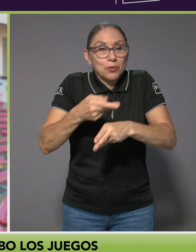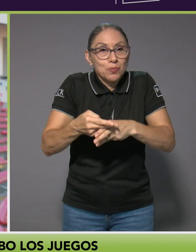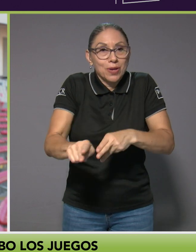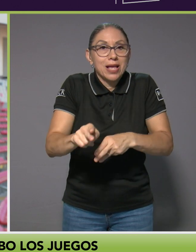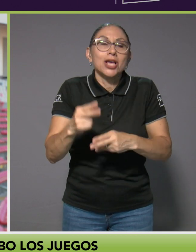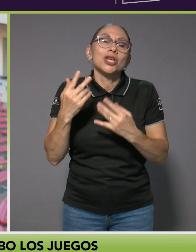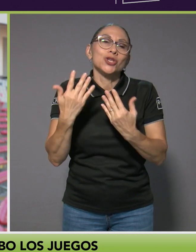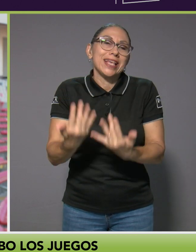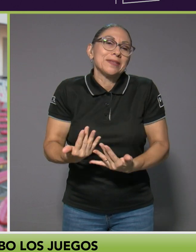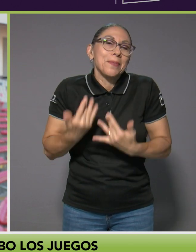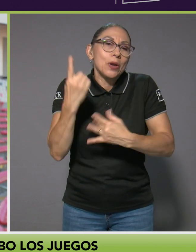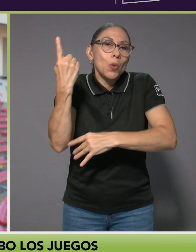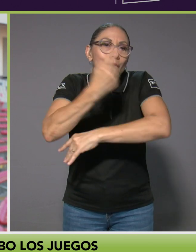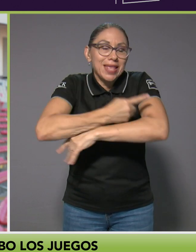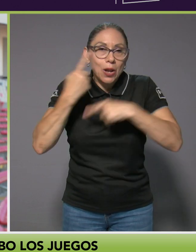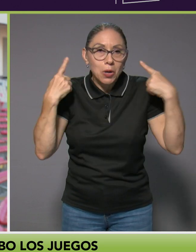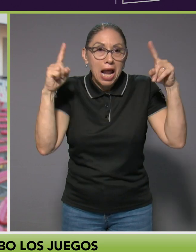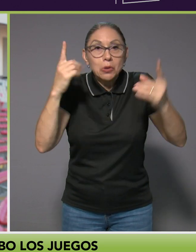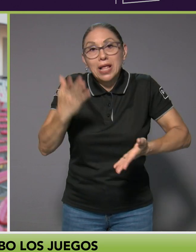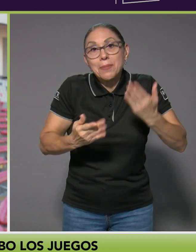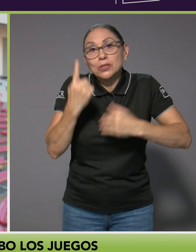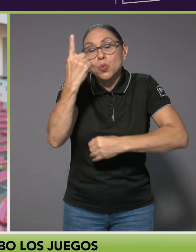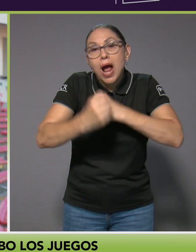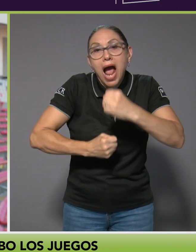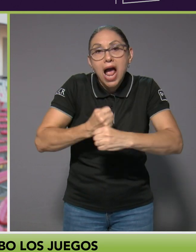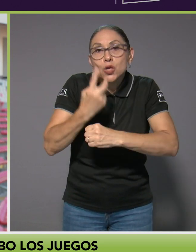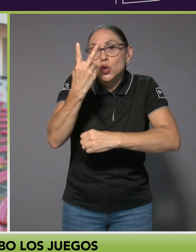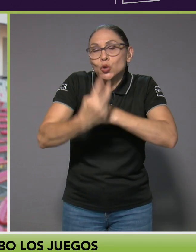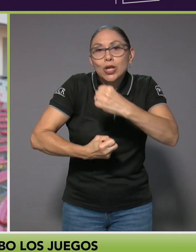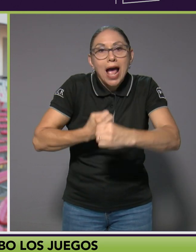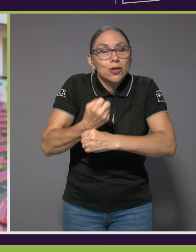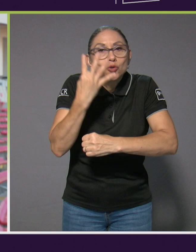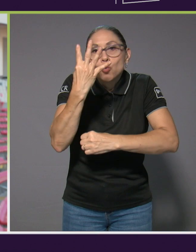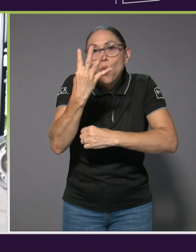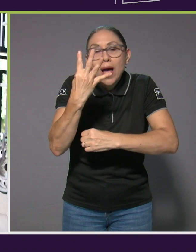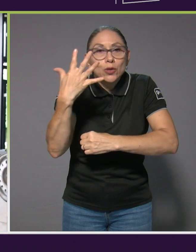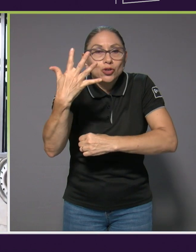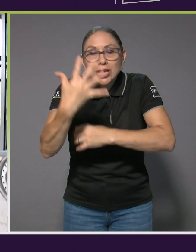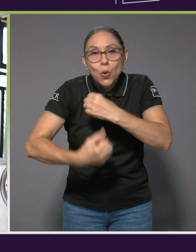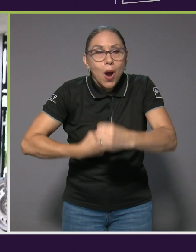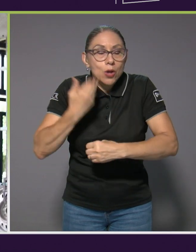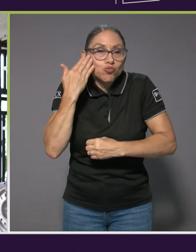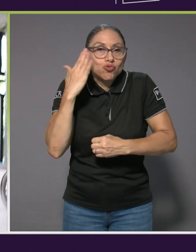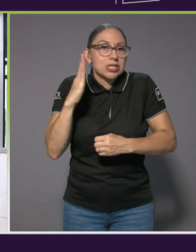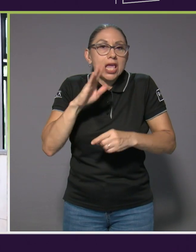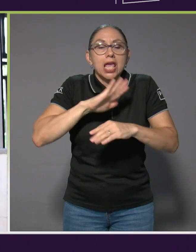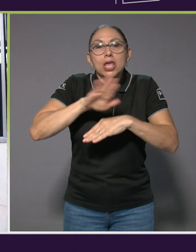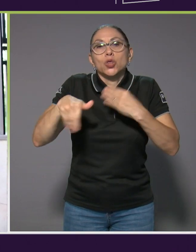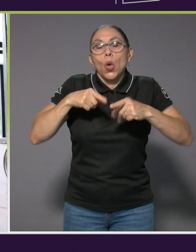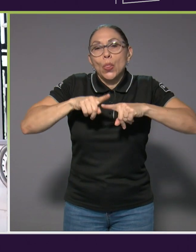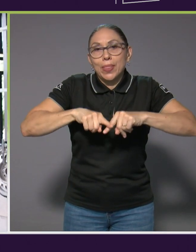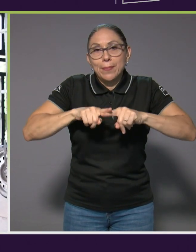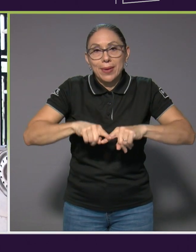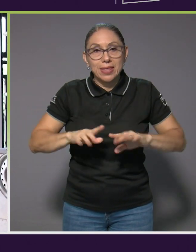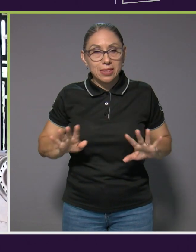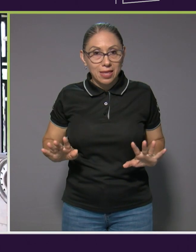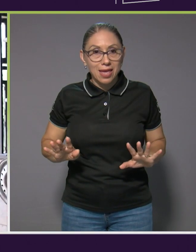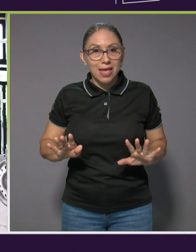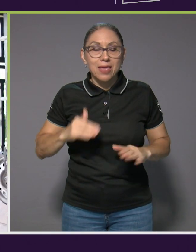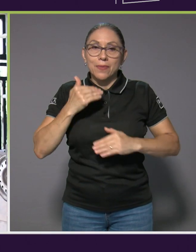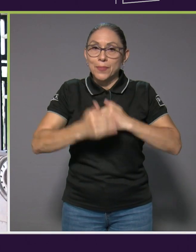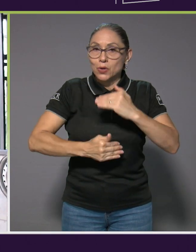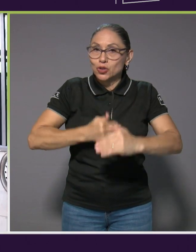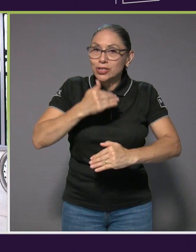lograrlo, puede ser, no sé, en un año, o en dos años, en cuatro, en cinco, todo depende de, del